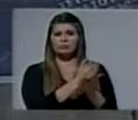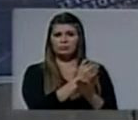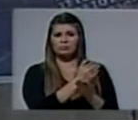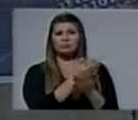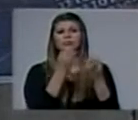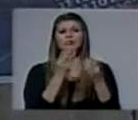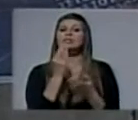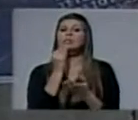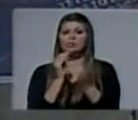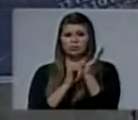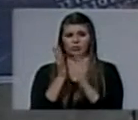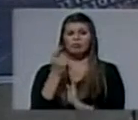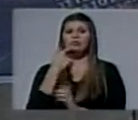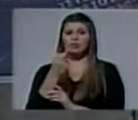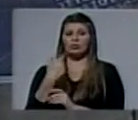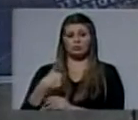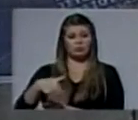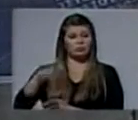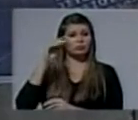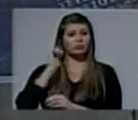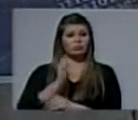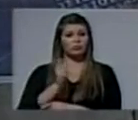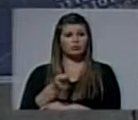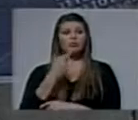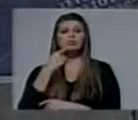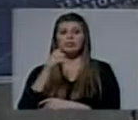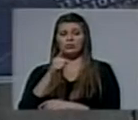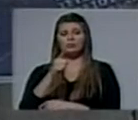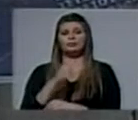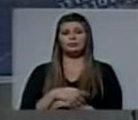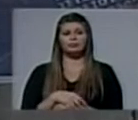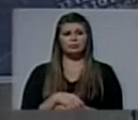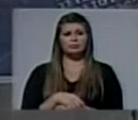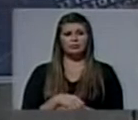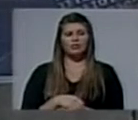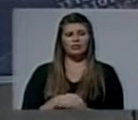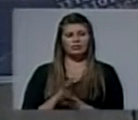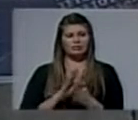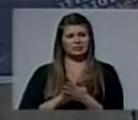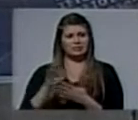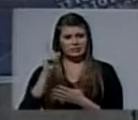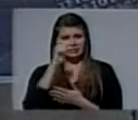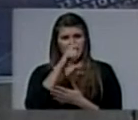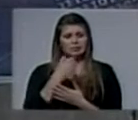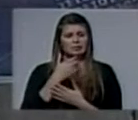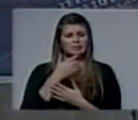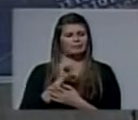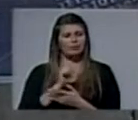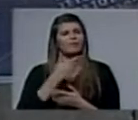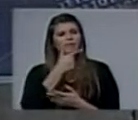Jesús dijo acerca del juicio final, estas palabras no muy difíciles de entender.